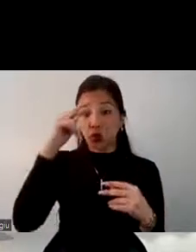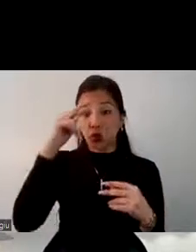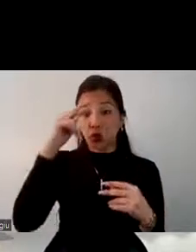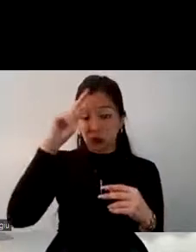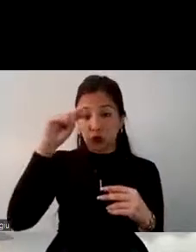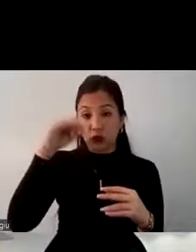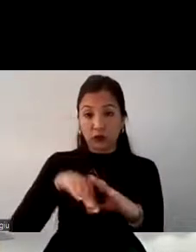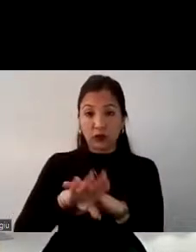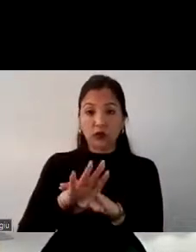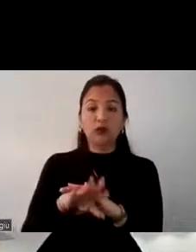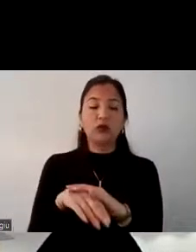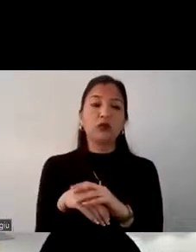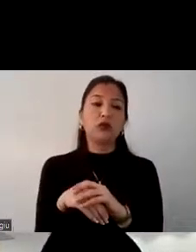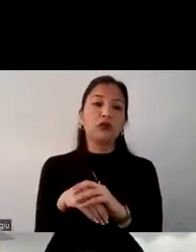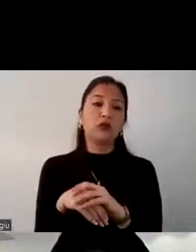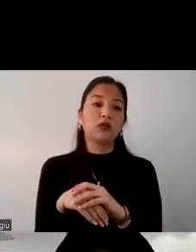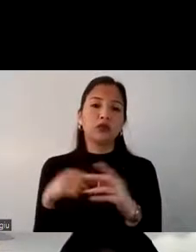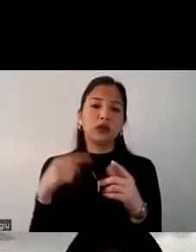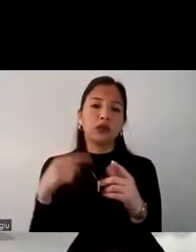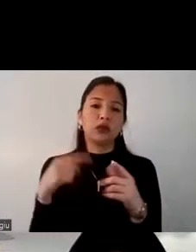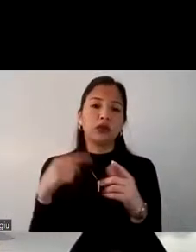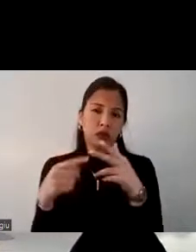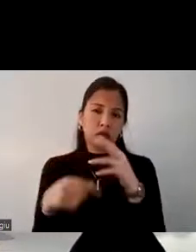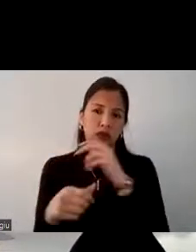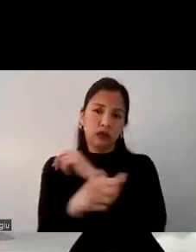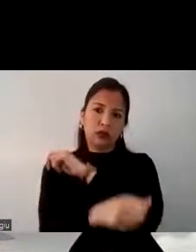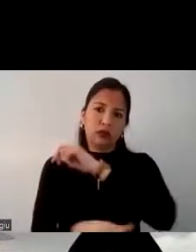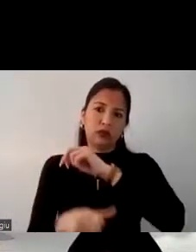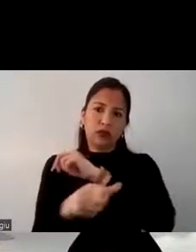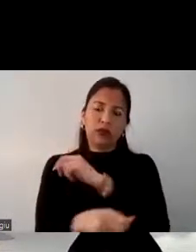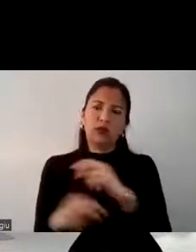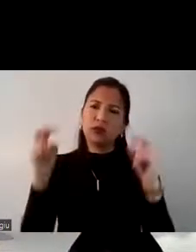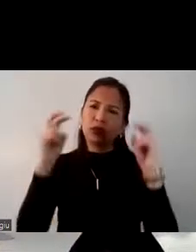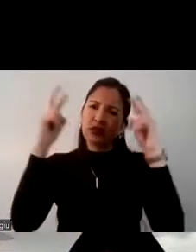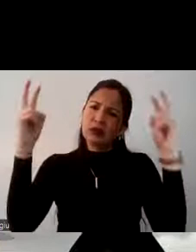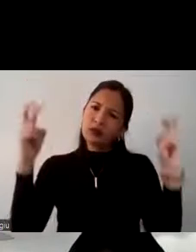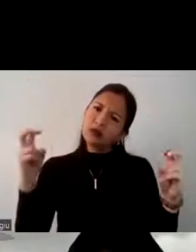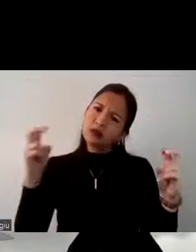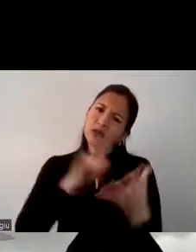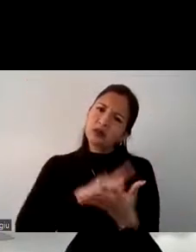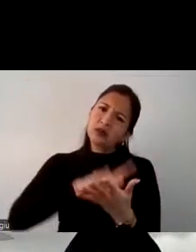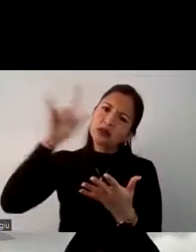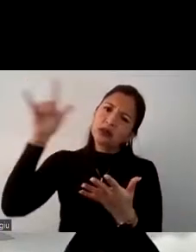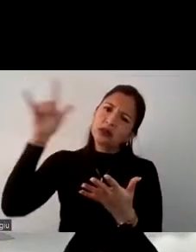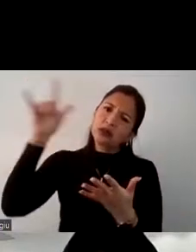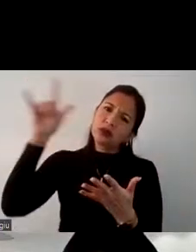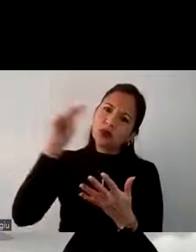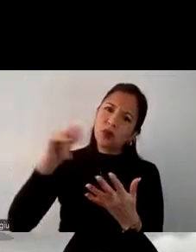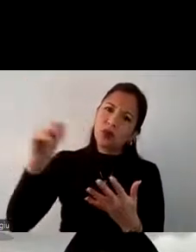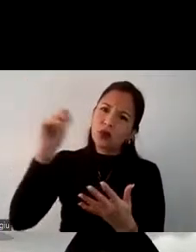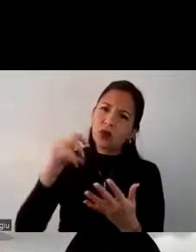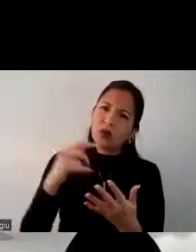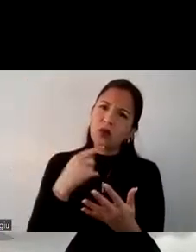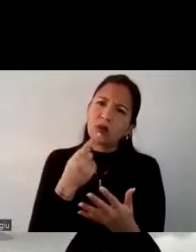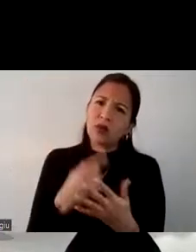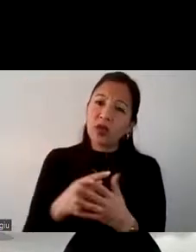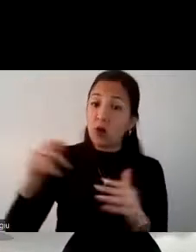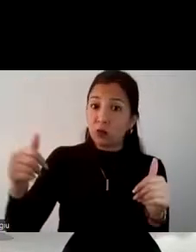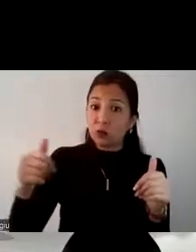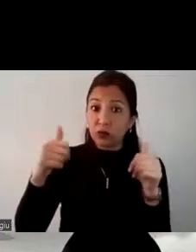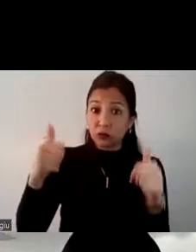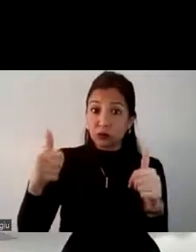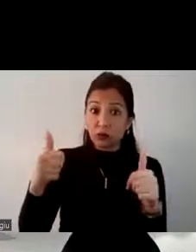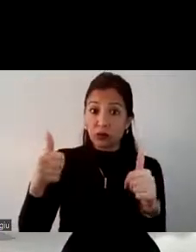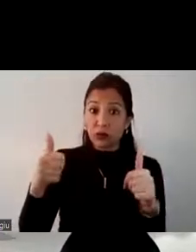todos los países. Entonces ¿qué sucede? Los viajeros ecuatorianos si bien destacan diversos aspectos positivos para los